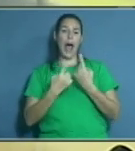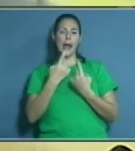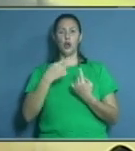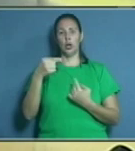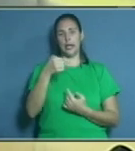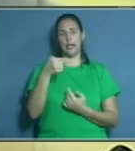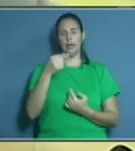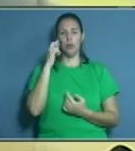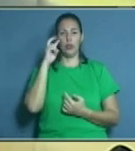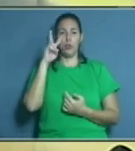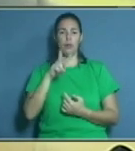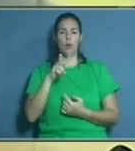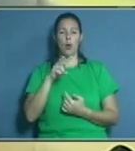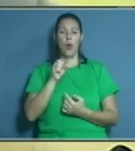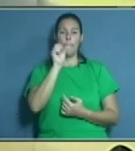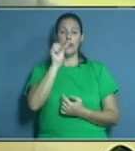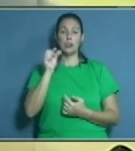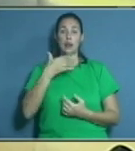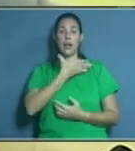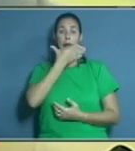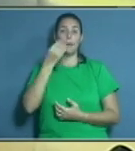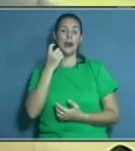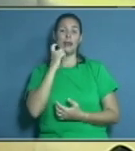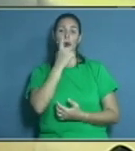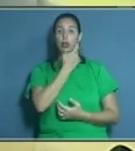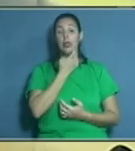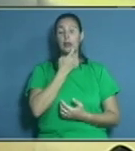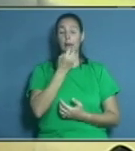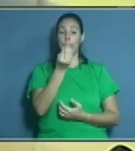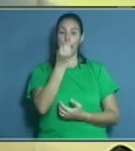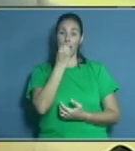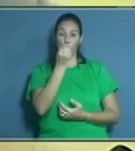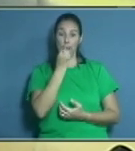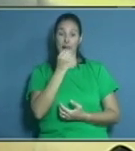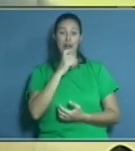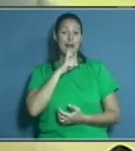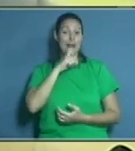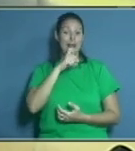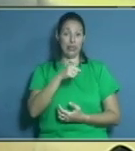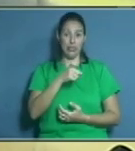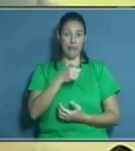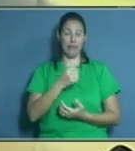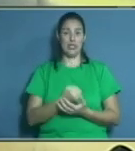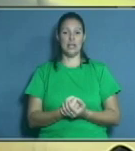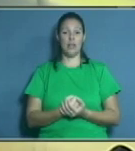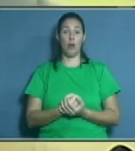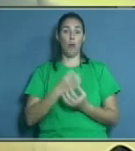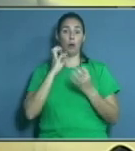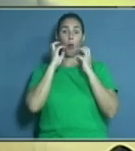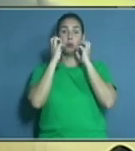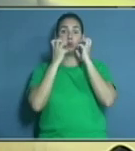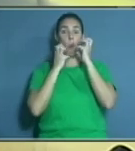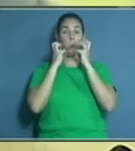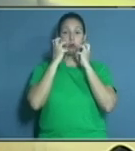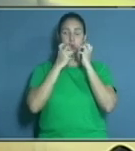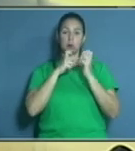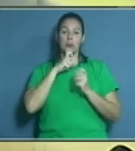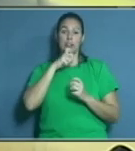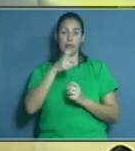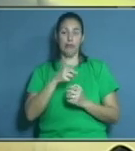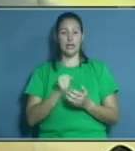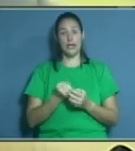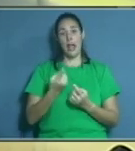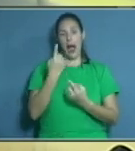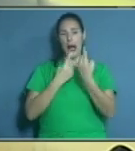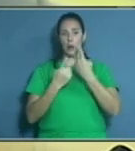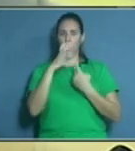alimentación, esa capacidad de masticar correctamente los alimentos, la comunicación, la socialización o el